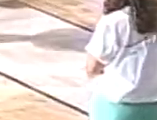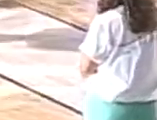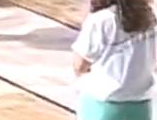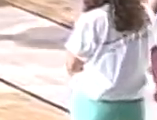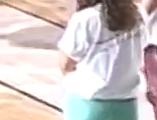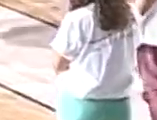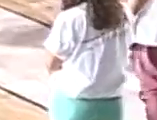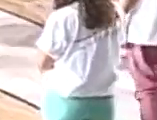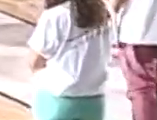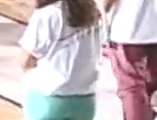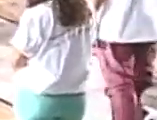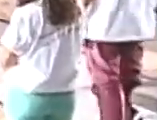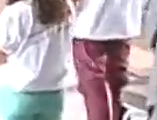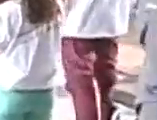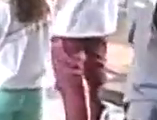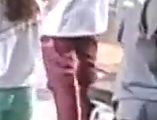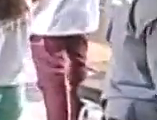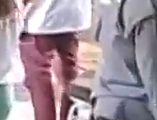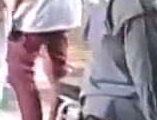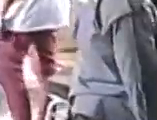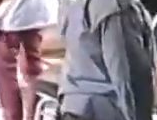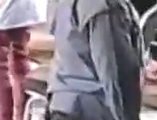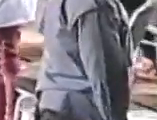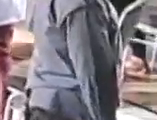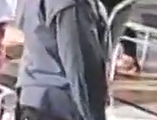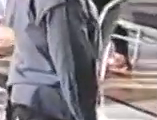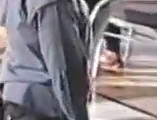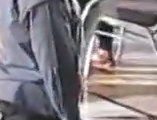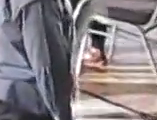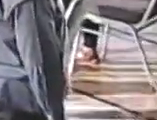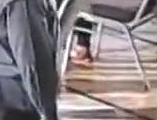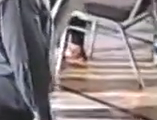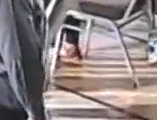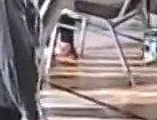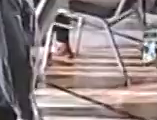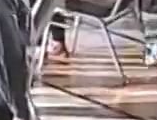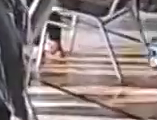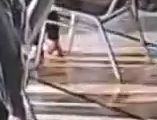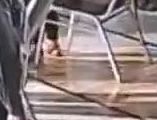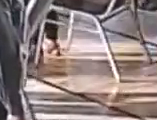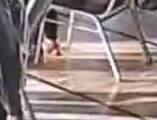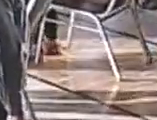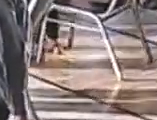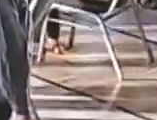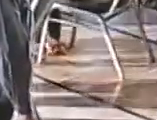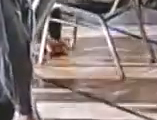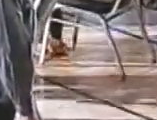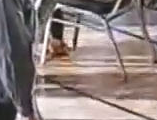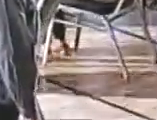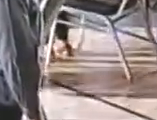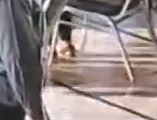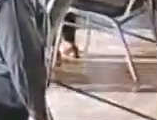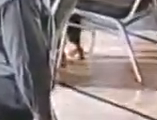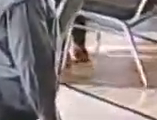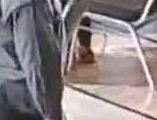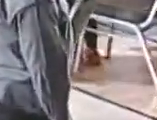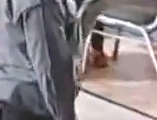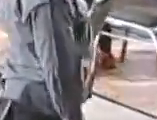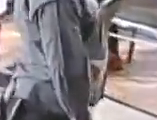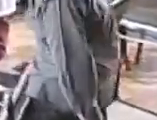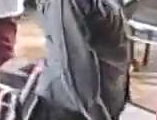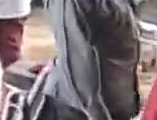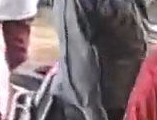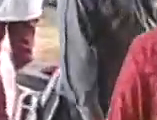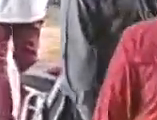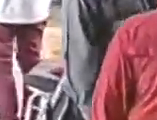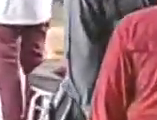tarde celebrando además los 18 años de la creación de la misión Sucre en una jornada dedicada